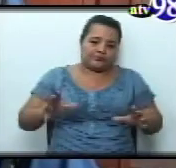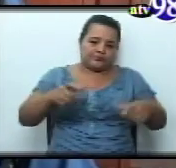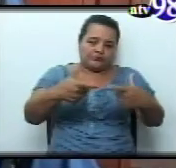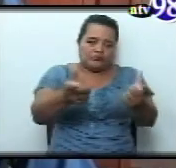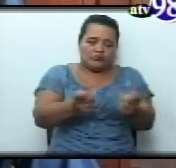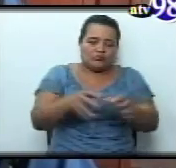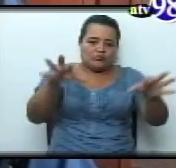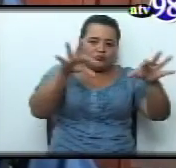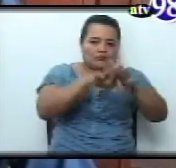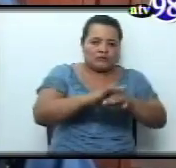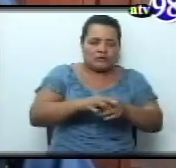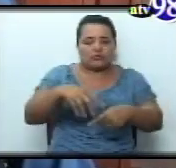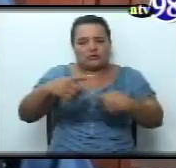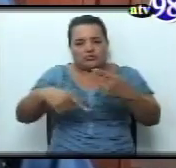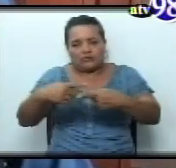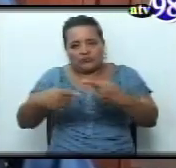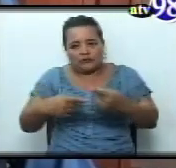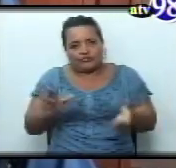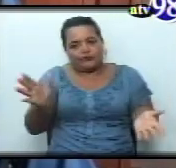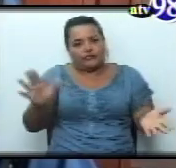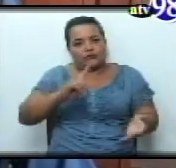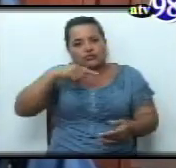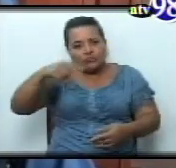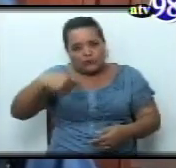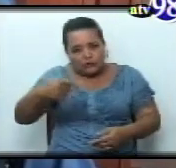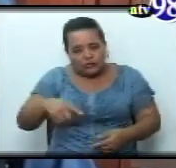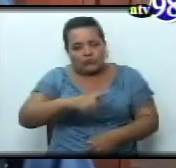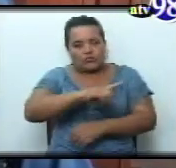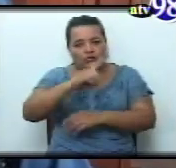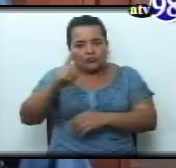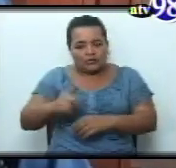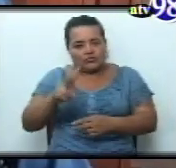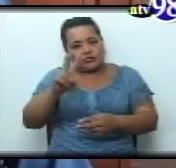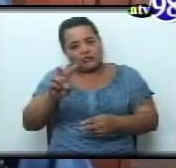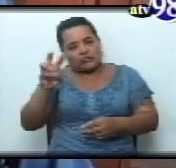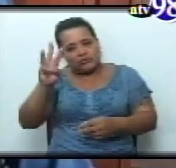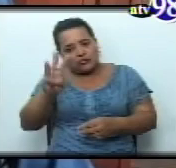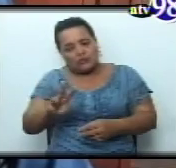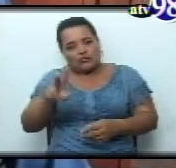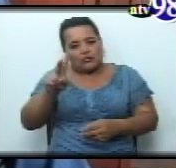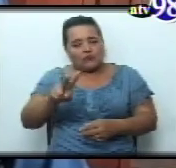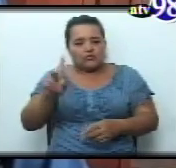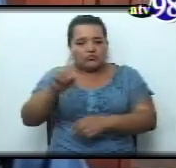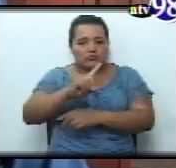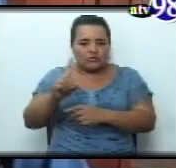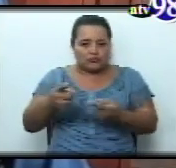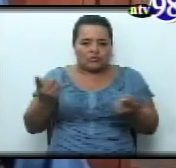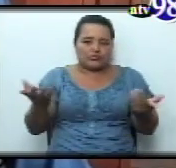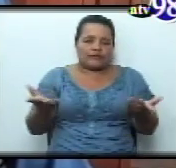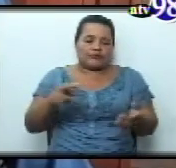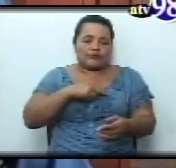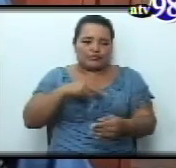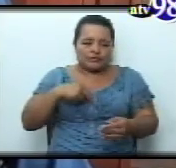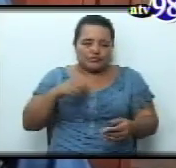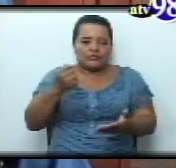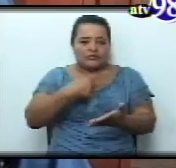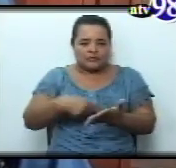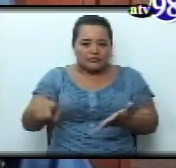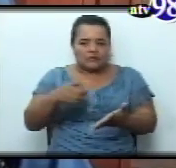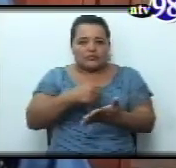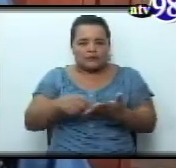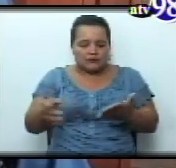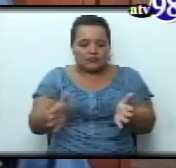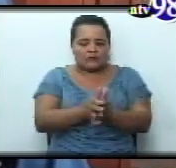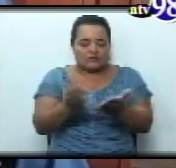tenemos un proceso casi de todos los días, dos días casi semanales le estamos